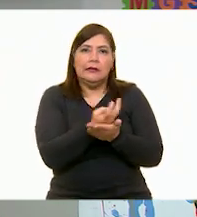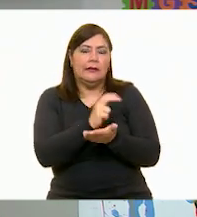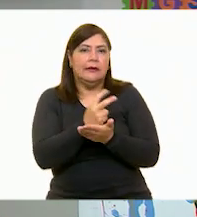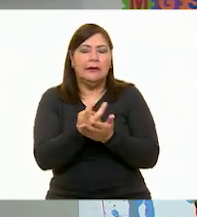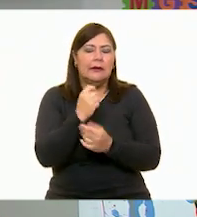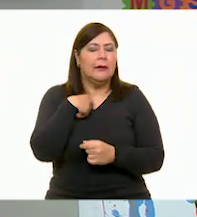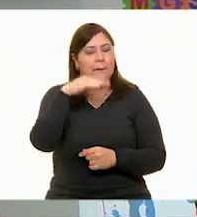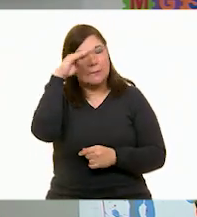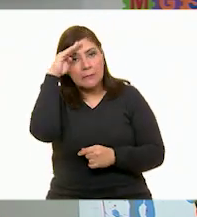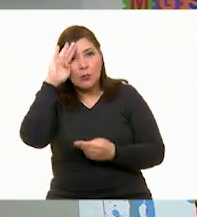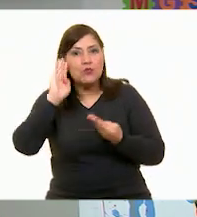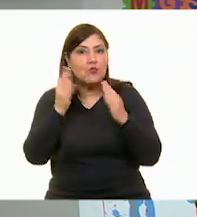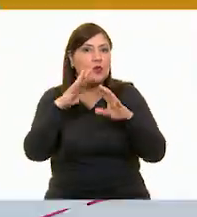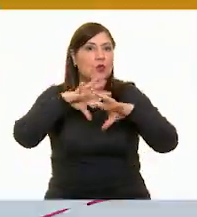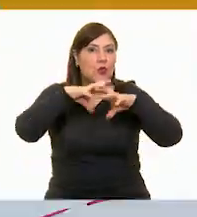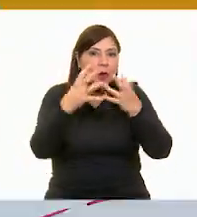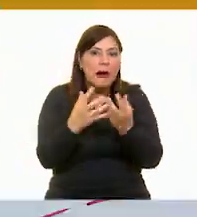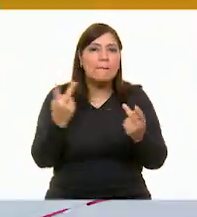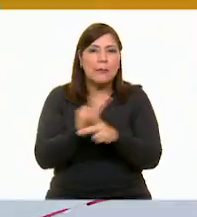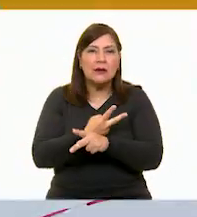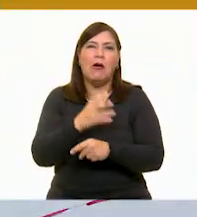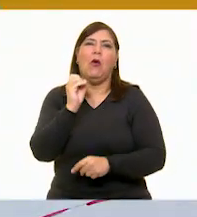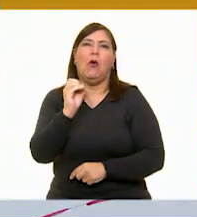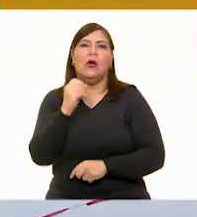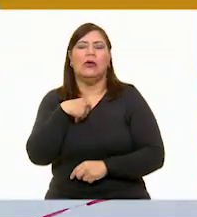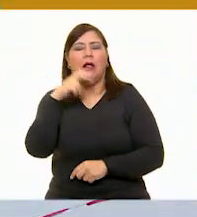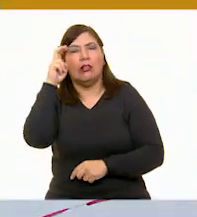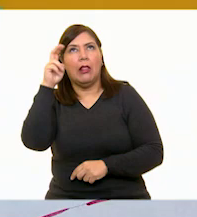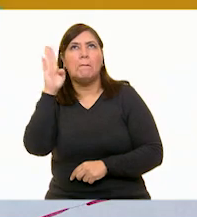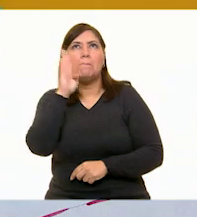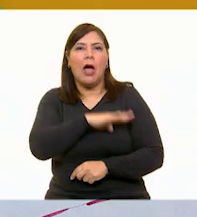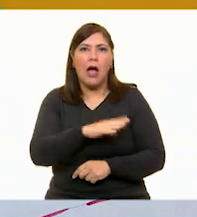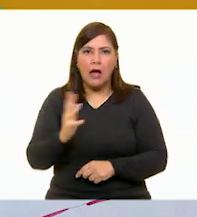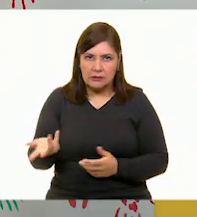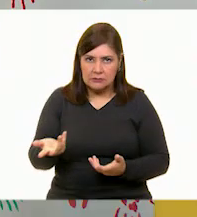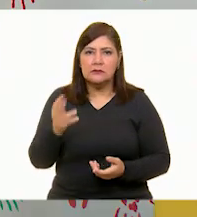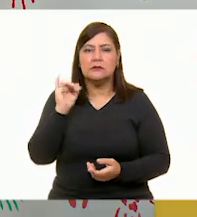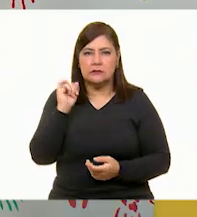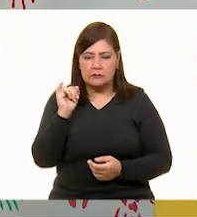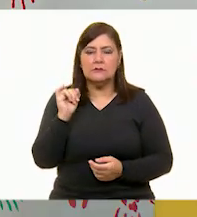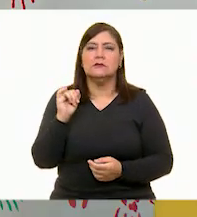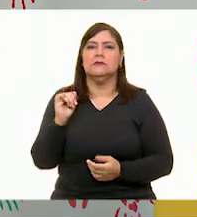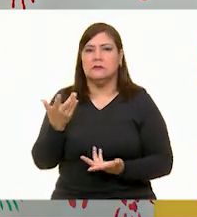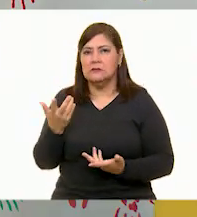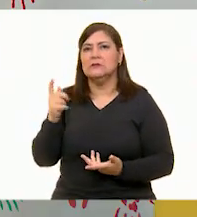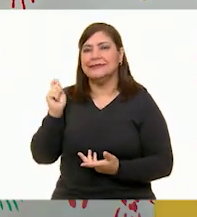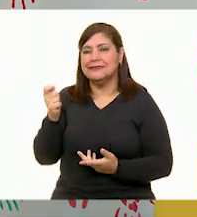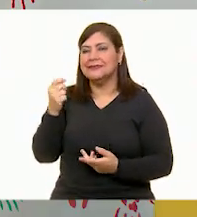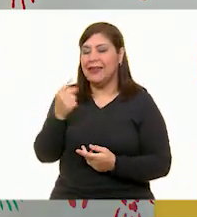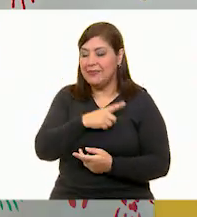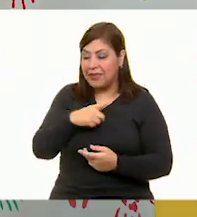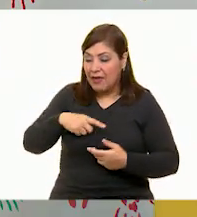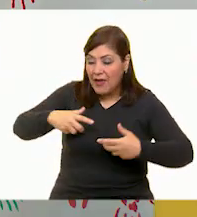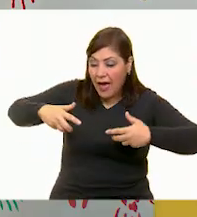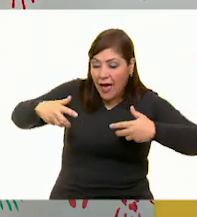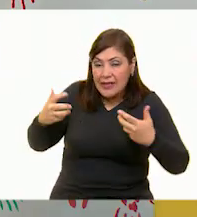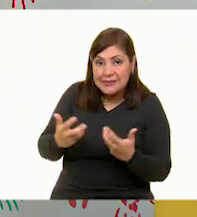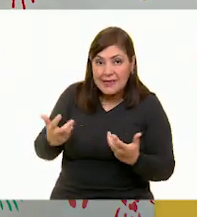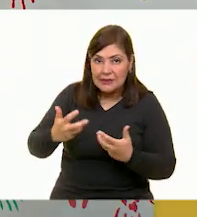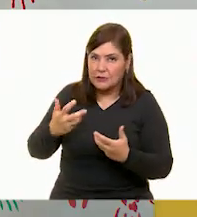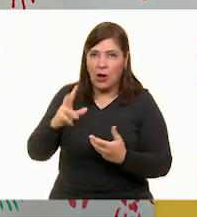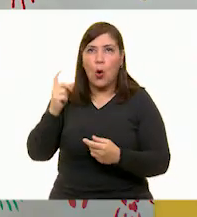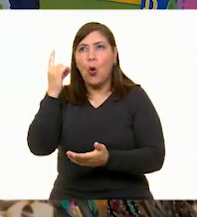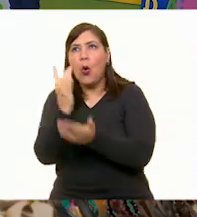nuestro planeta. ¡O tenemos pesadillas! Exactamente. Se trata de ocuparse, no solo de preocuparse.